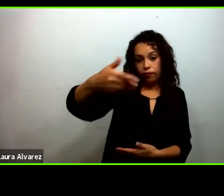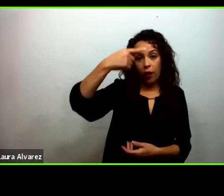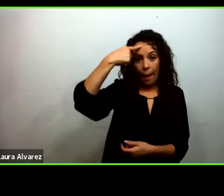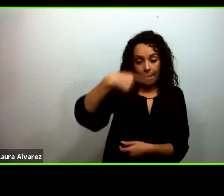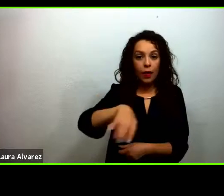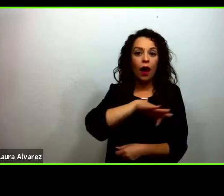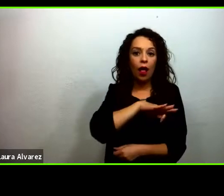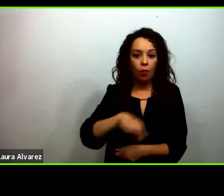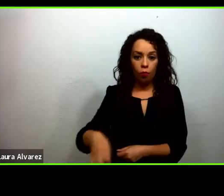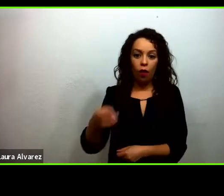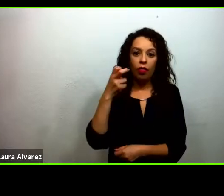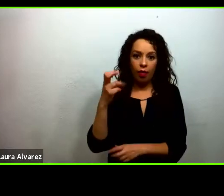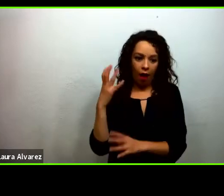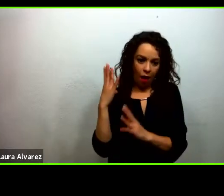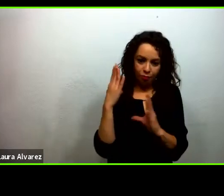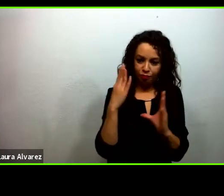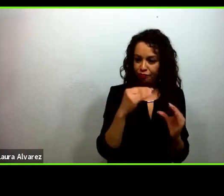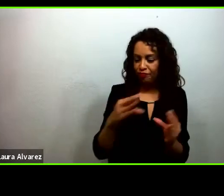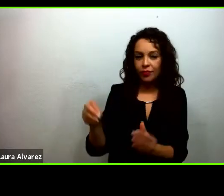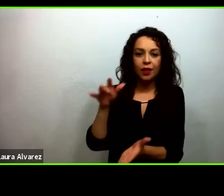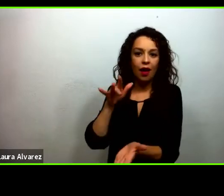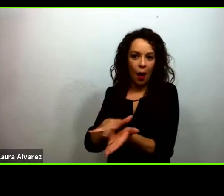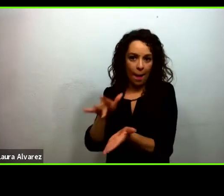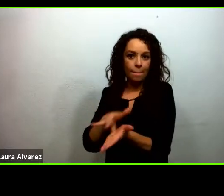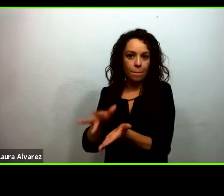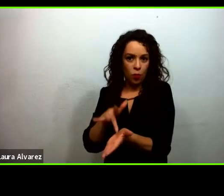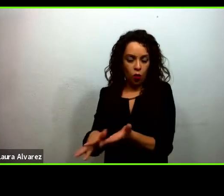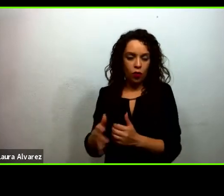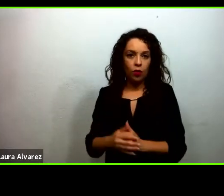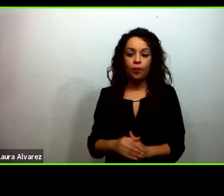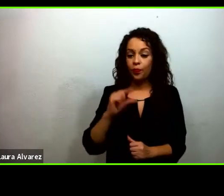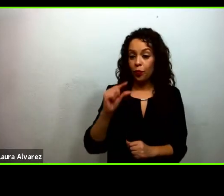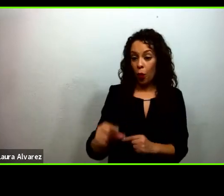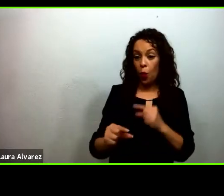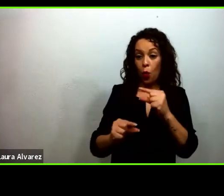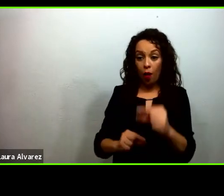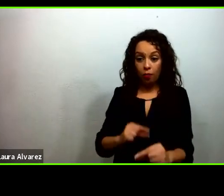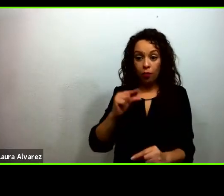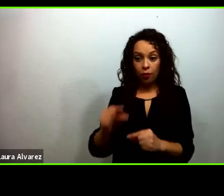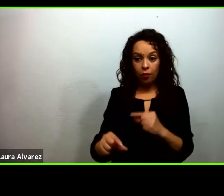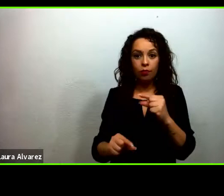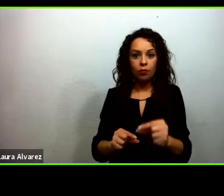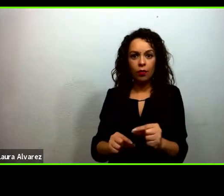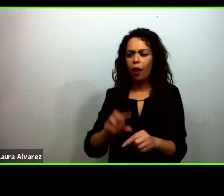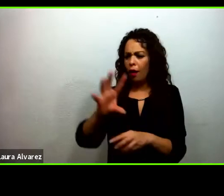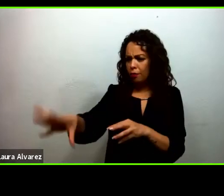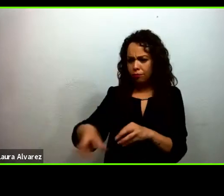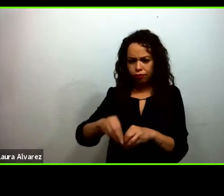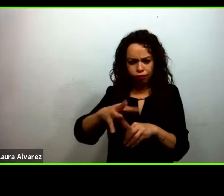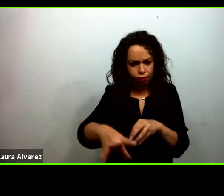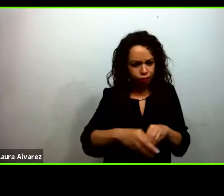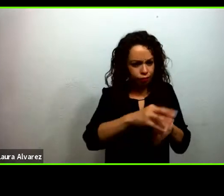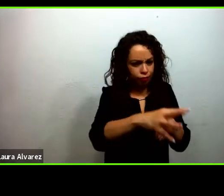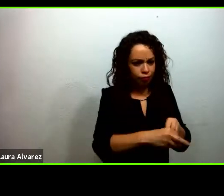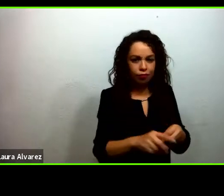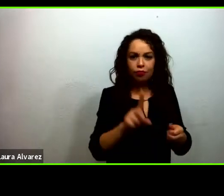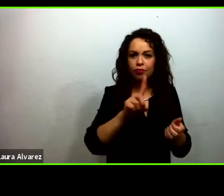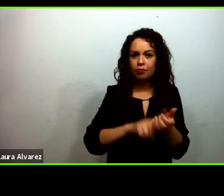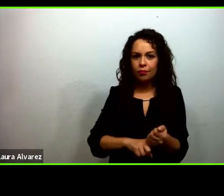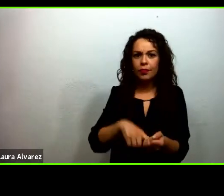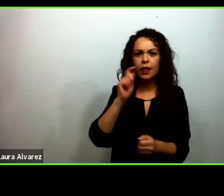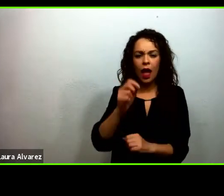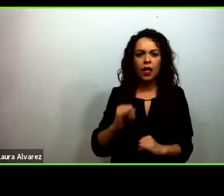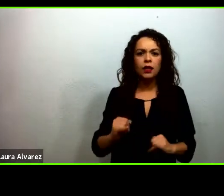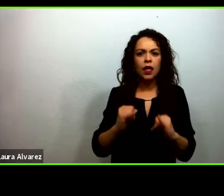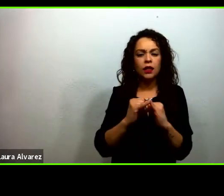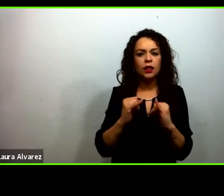labor y con el tiempo se han ido incorporando también las instituciones de educación superior en